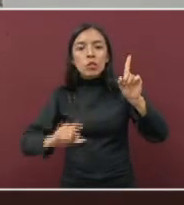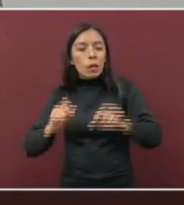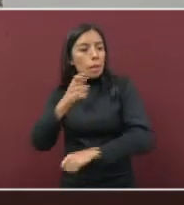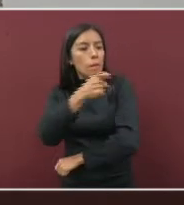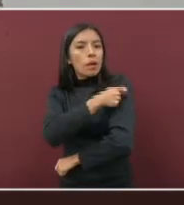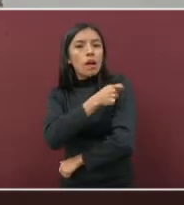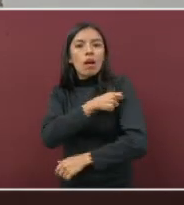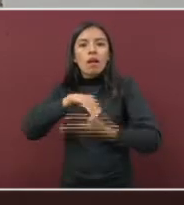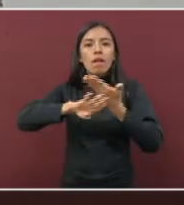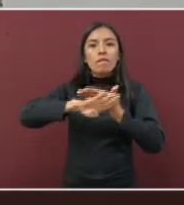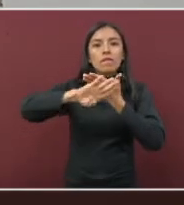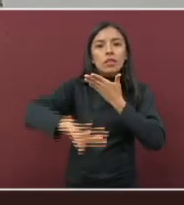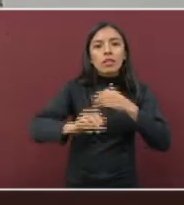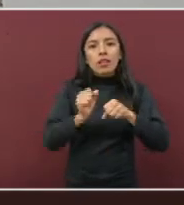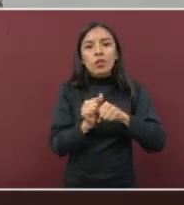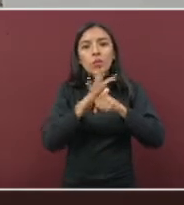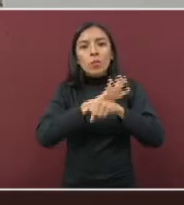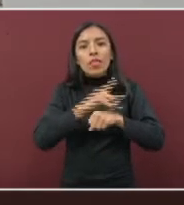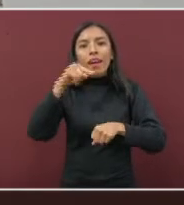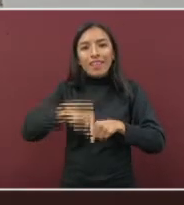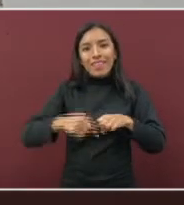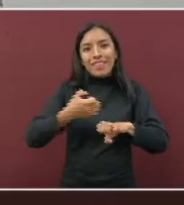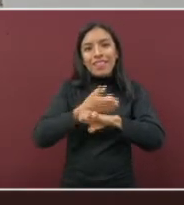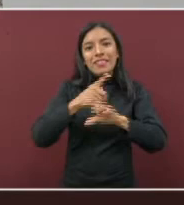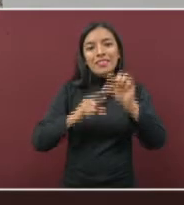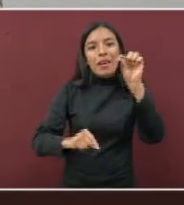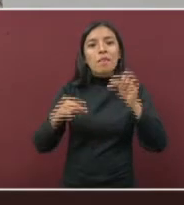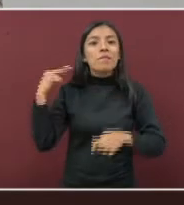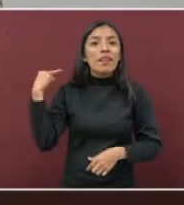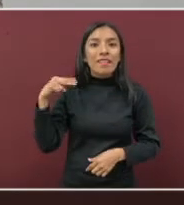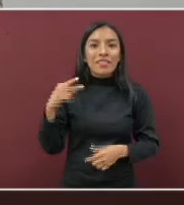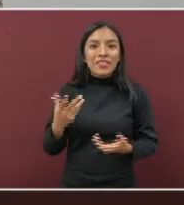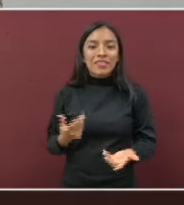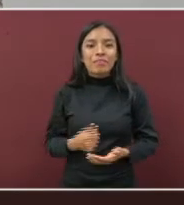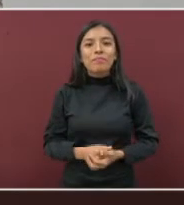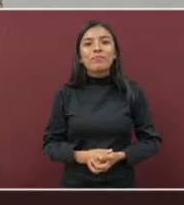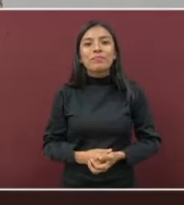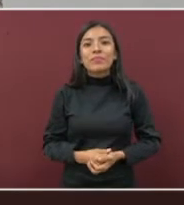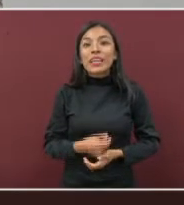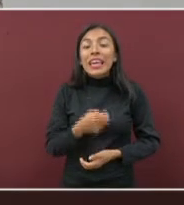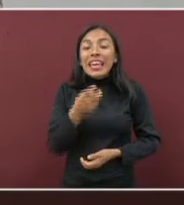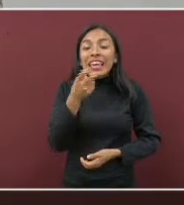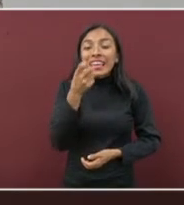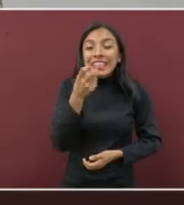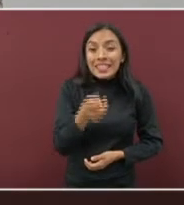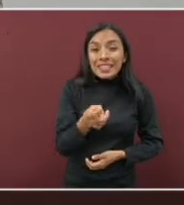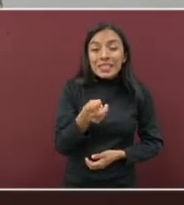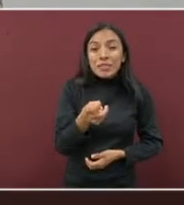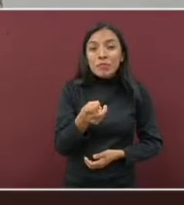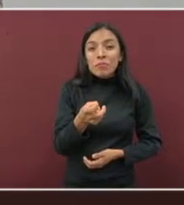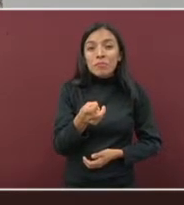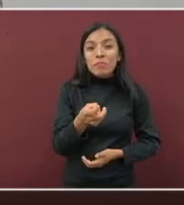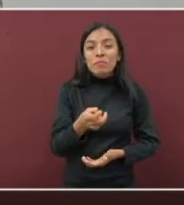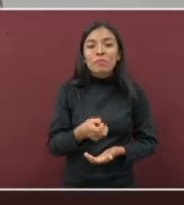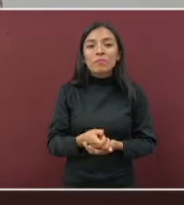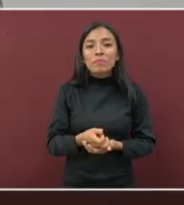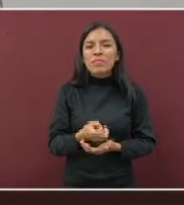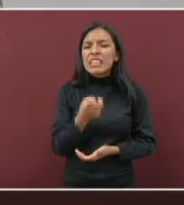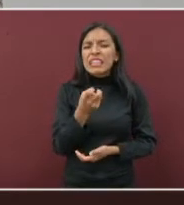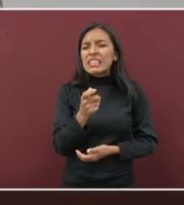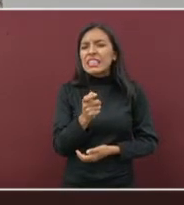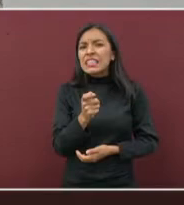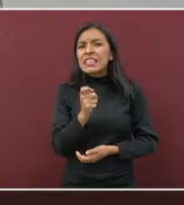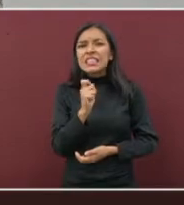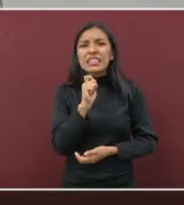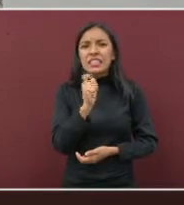COVID-19 en el estado de Veracruz. Eso se ha traducido en la disminución,